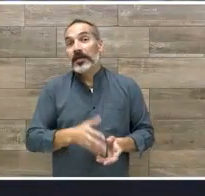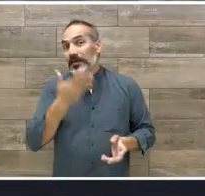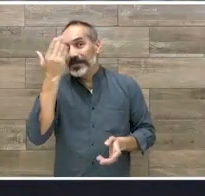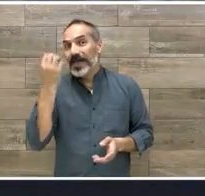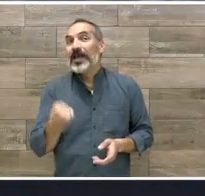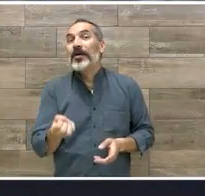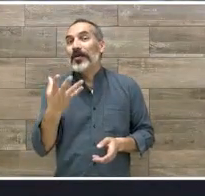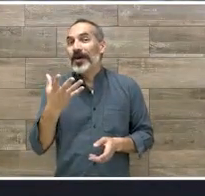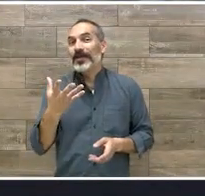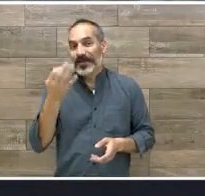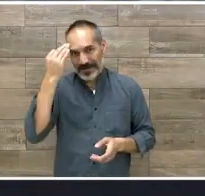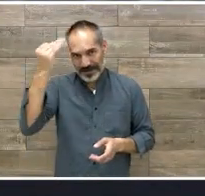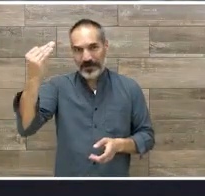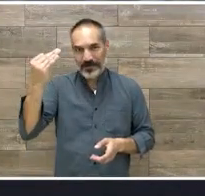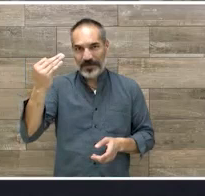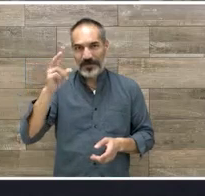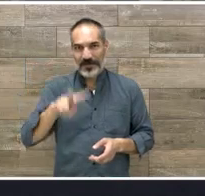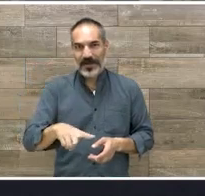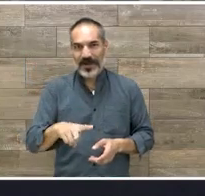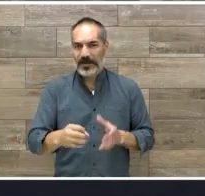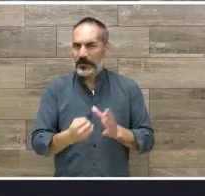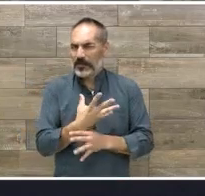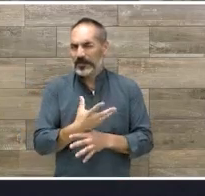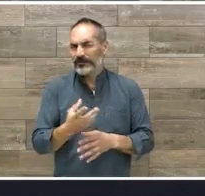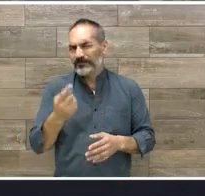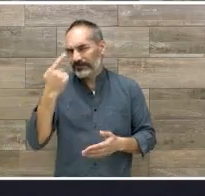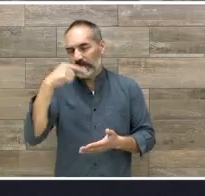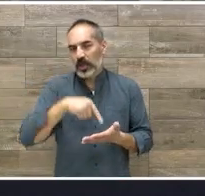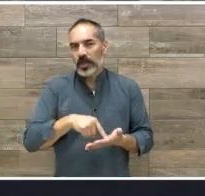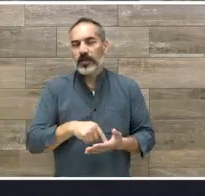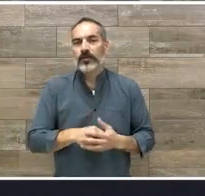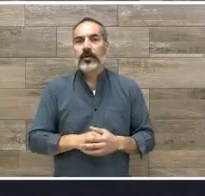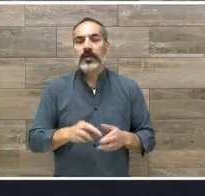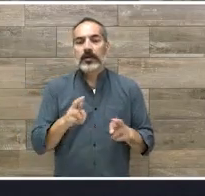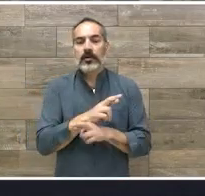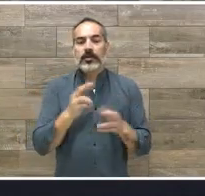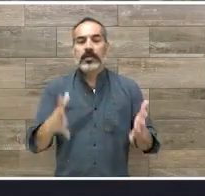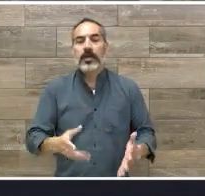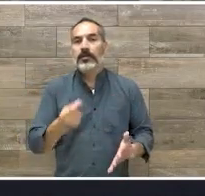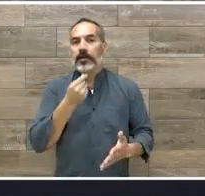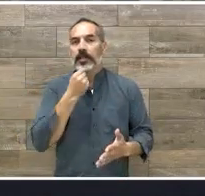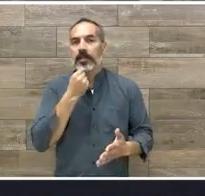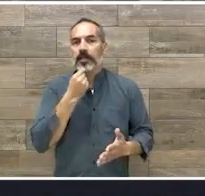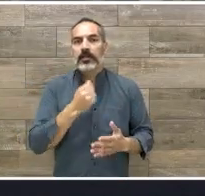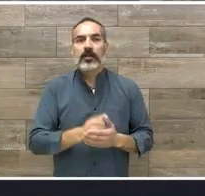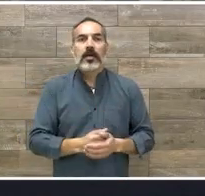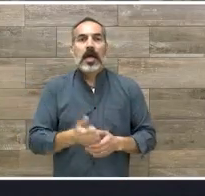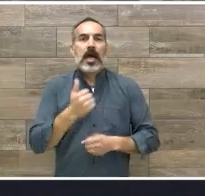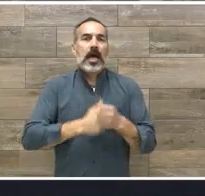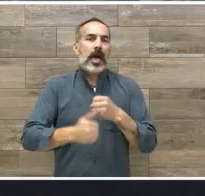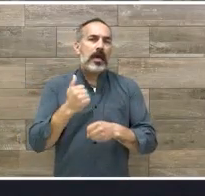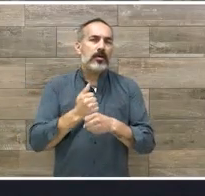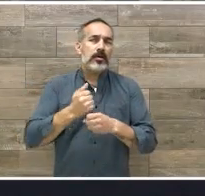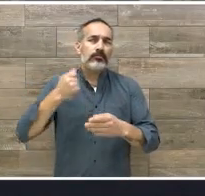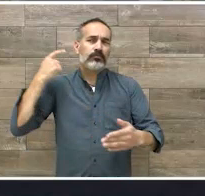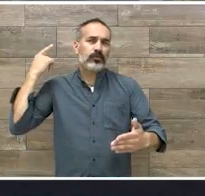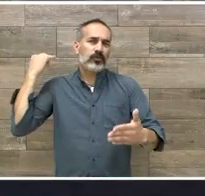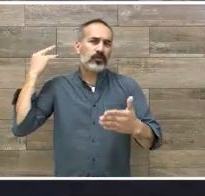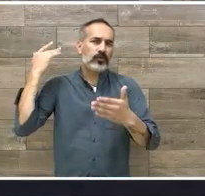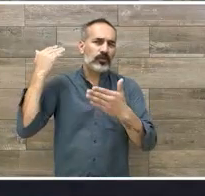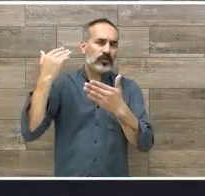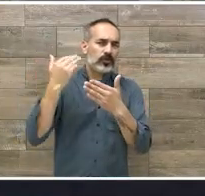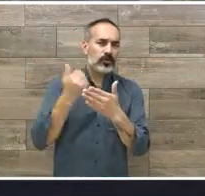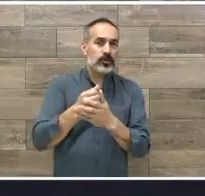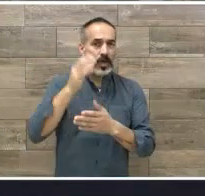sea novedosa la rehabilitación pediátrica, ya que desde hace muchísimos años, los principales conceptos